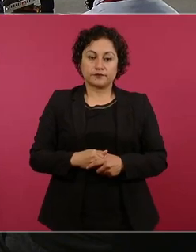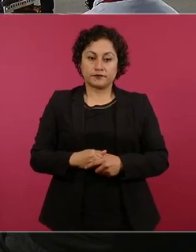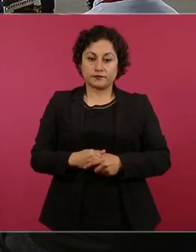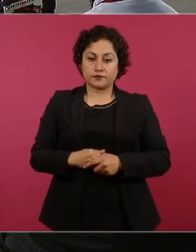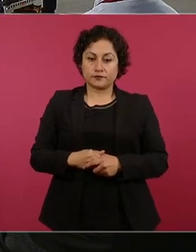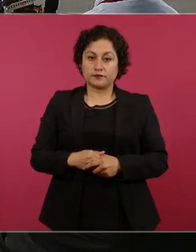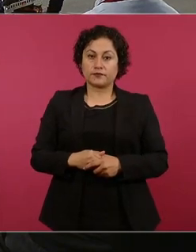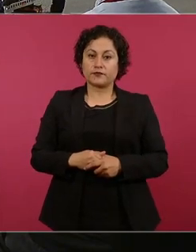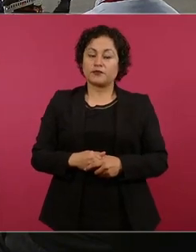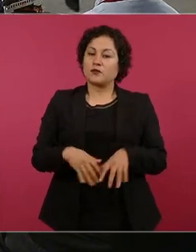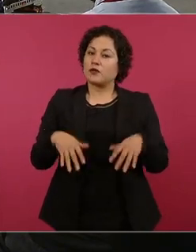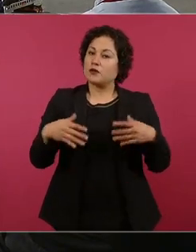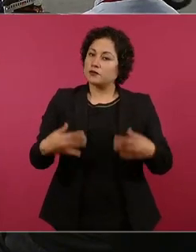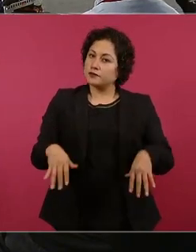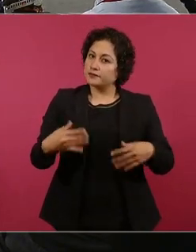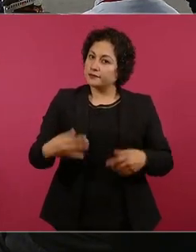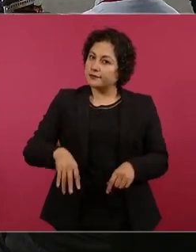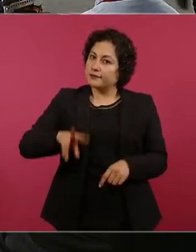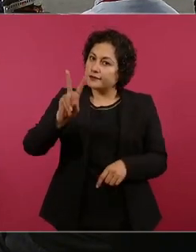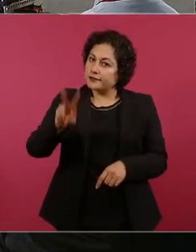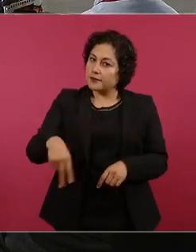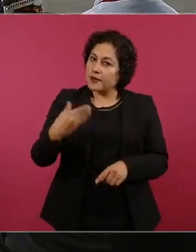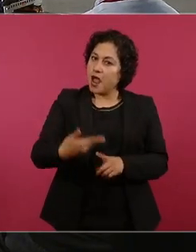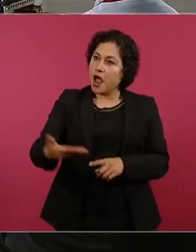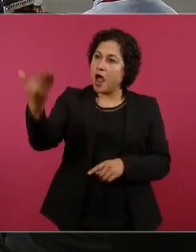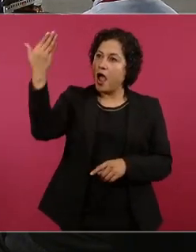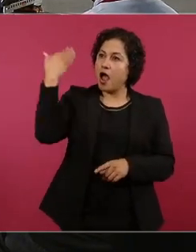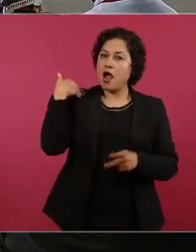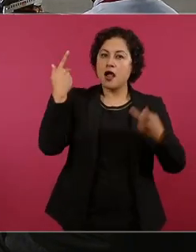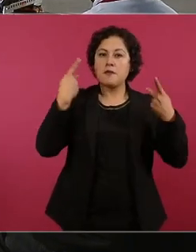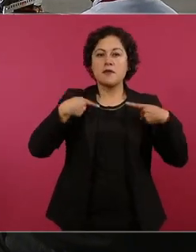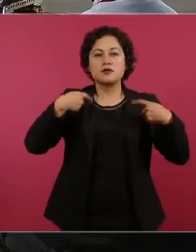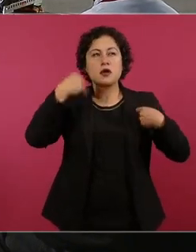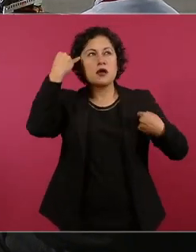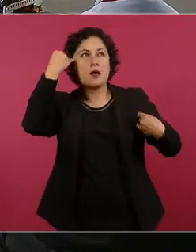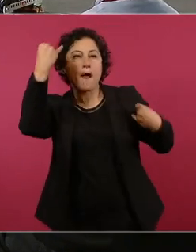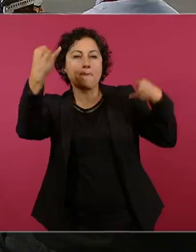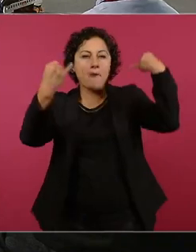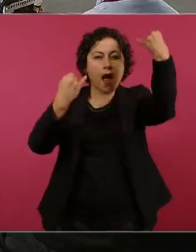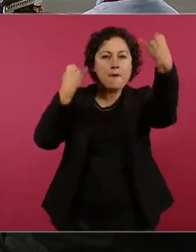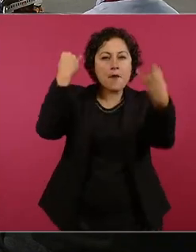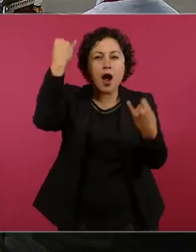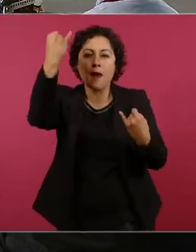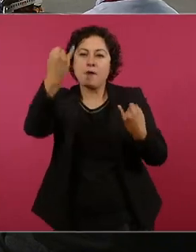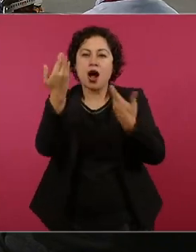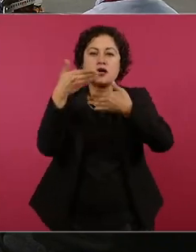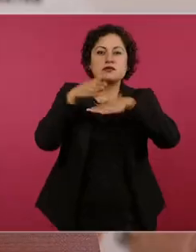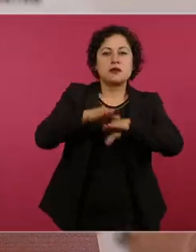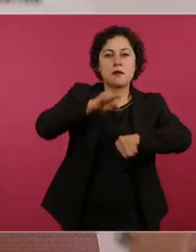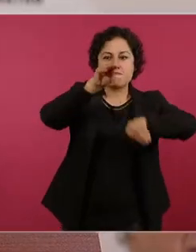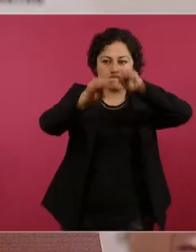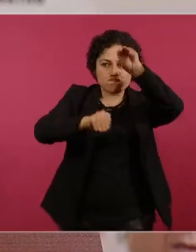había muy buenos publicistas antes o sea ahorita nada más es pura guerra sucia